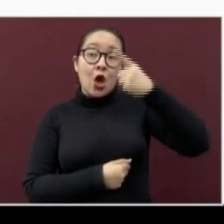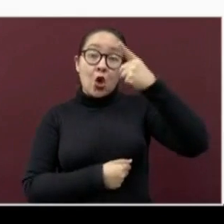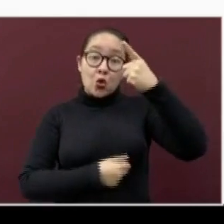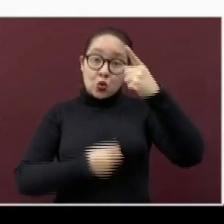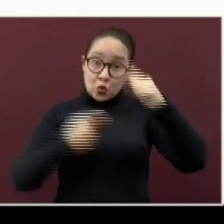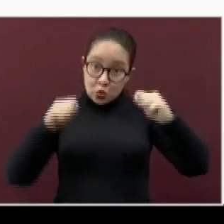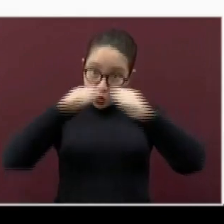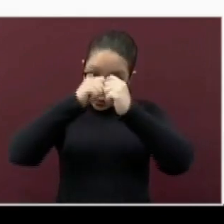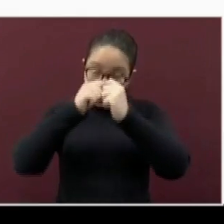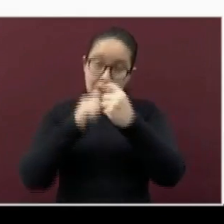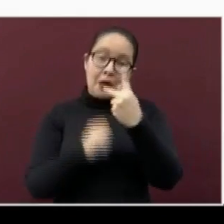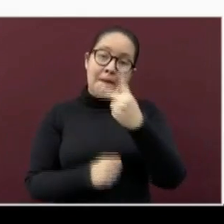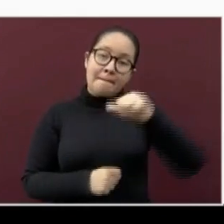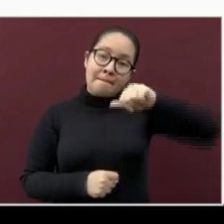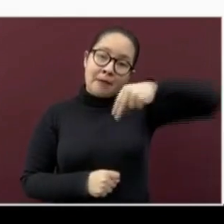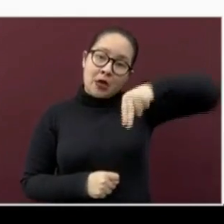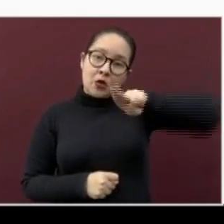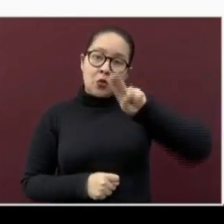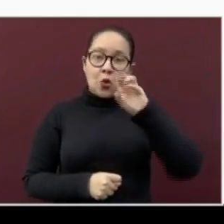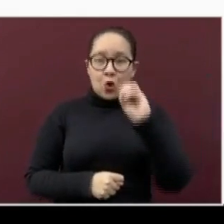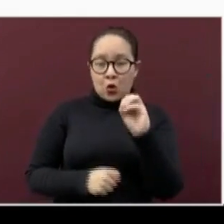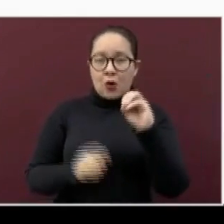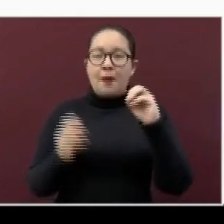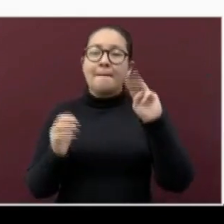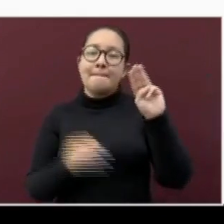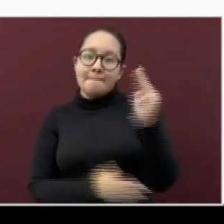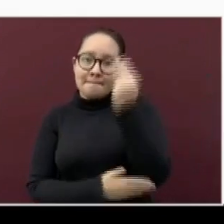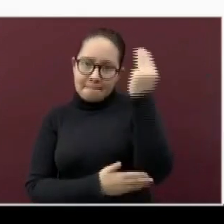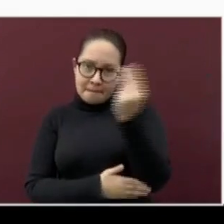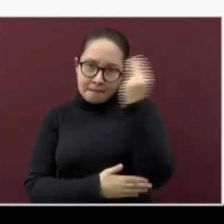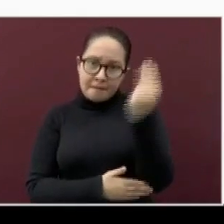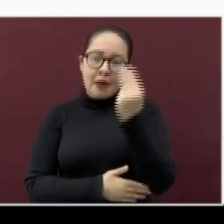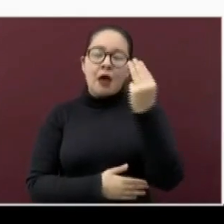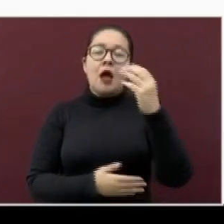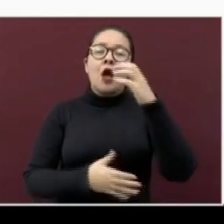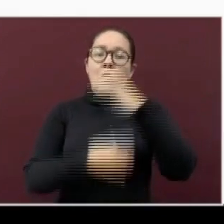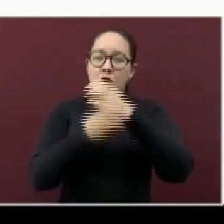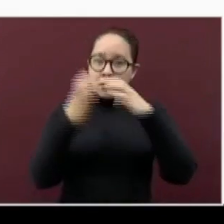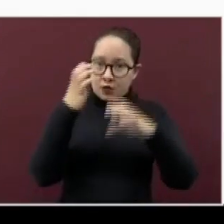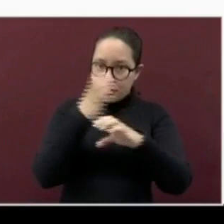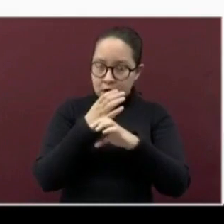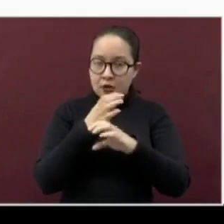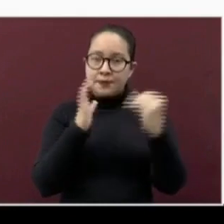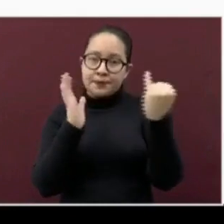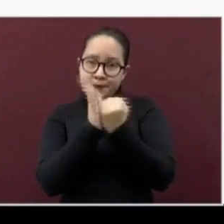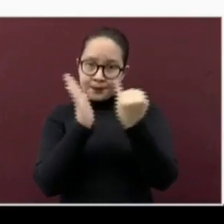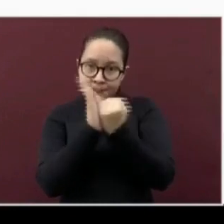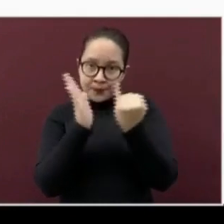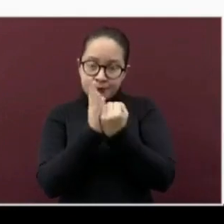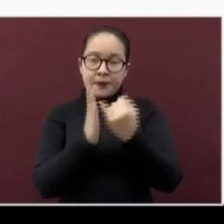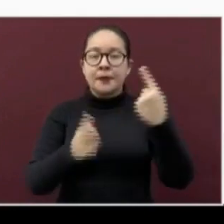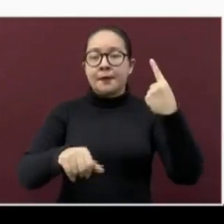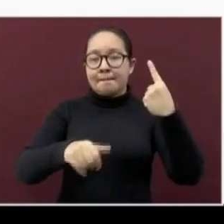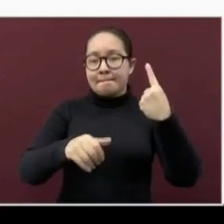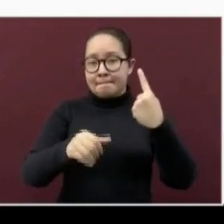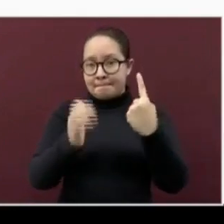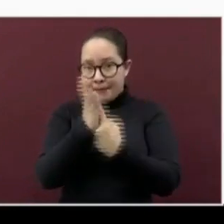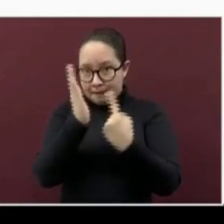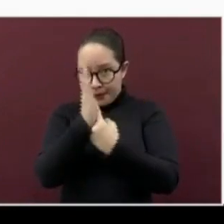Tuxpan, Pánuco, Minatitlán, Cozamaloapan, Iztazoquitlán, Papantla,